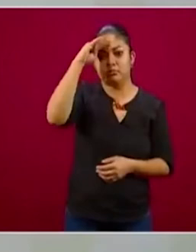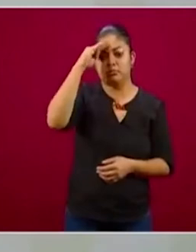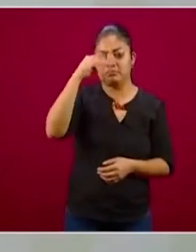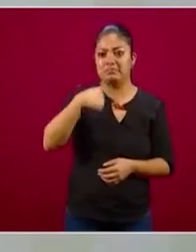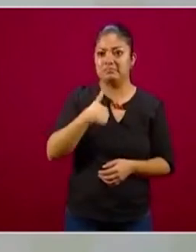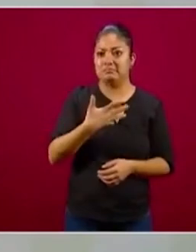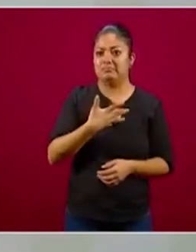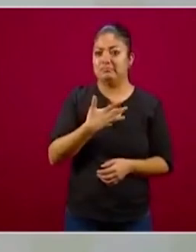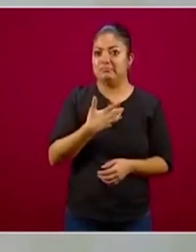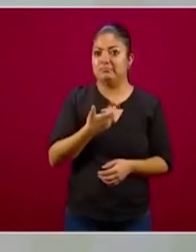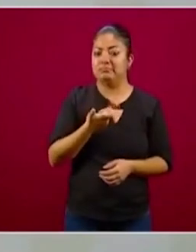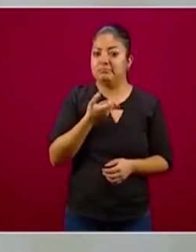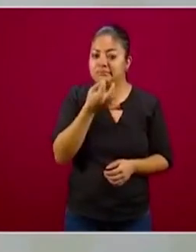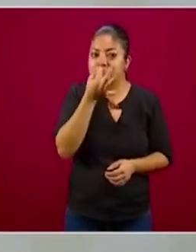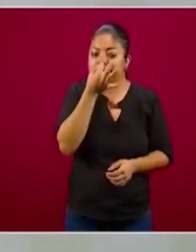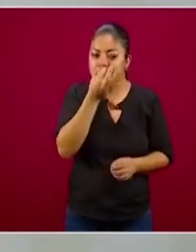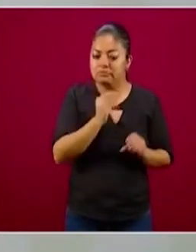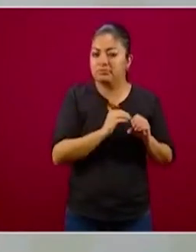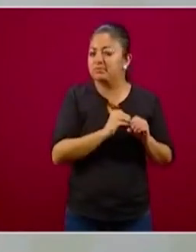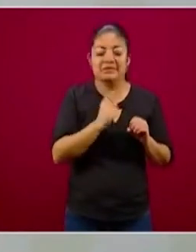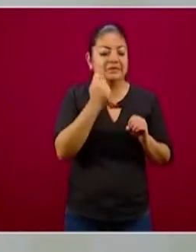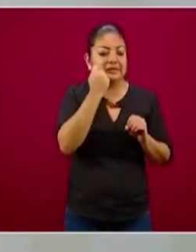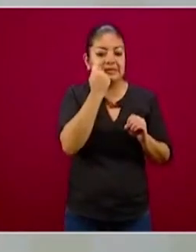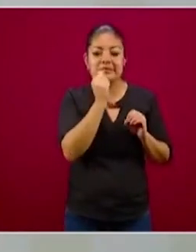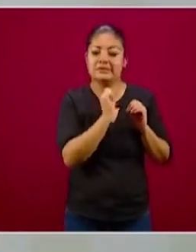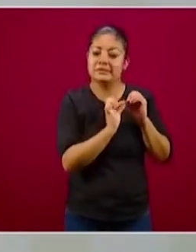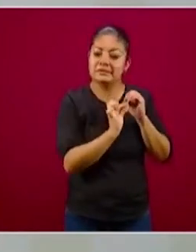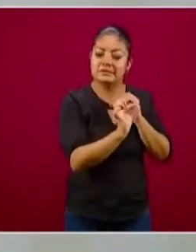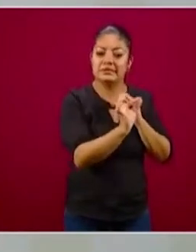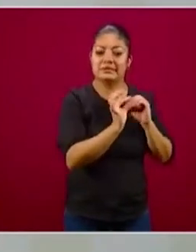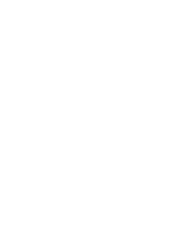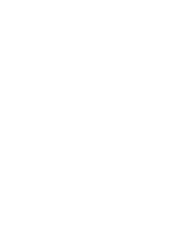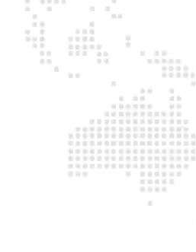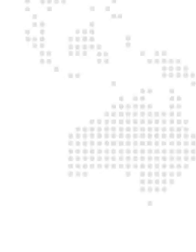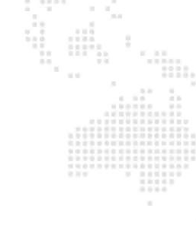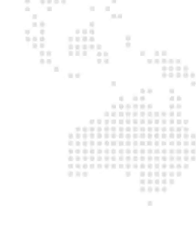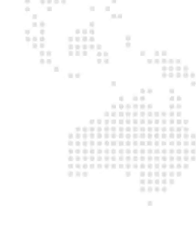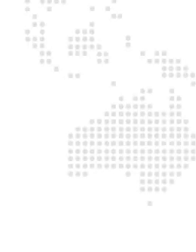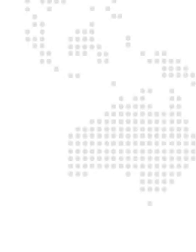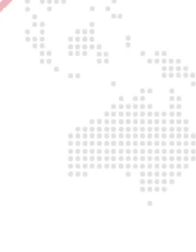tenemos siempre destinemos una fracción al ahorro.